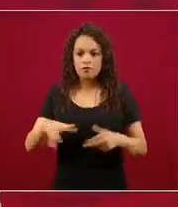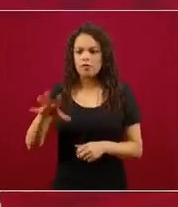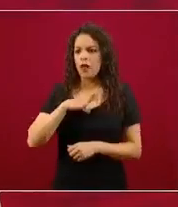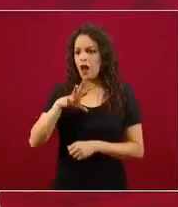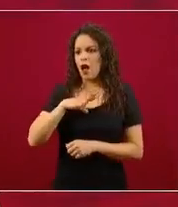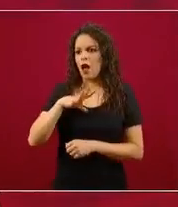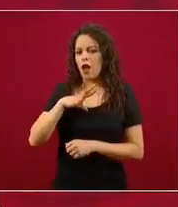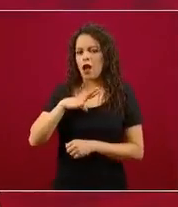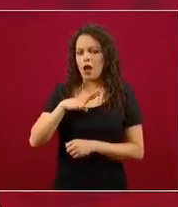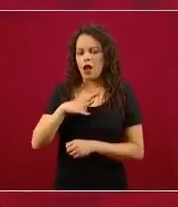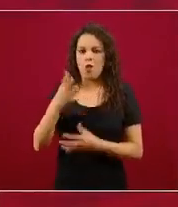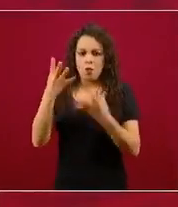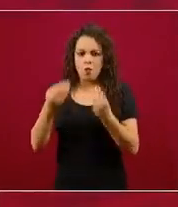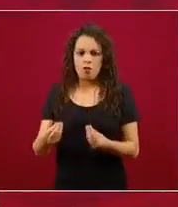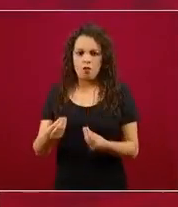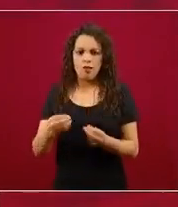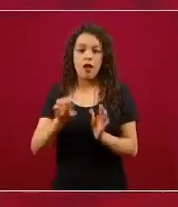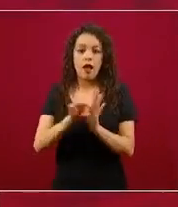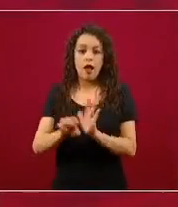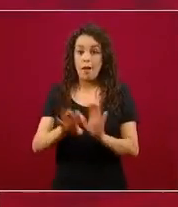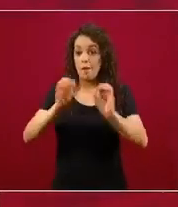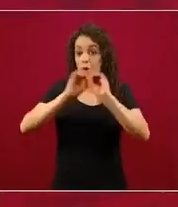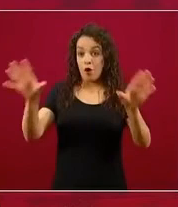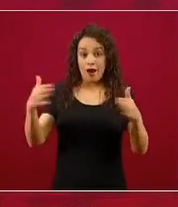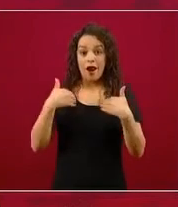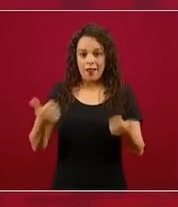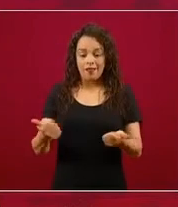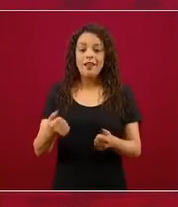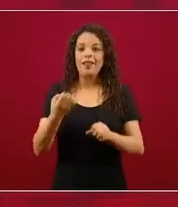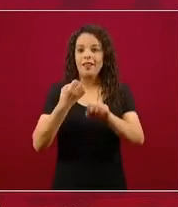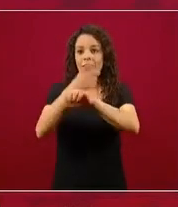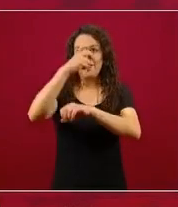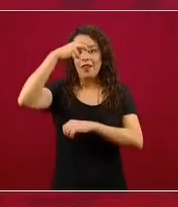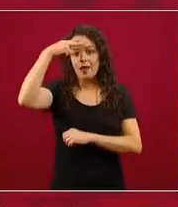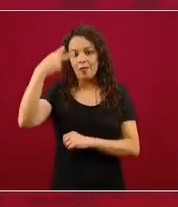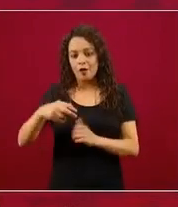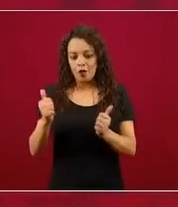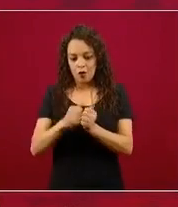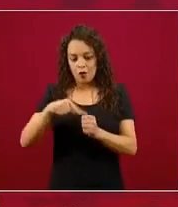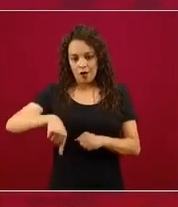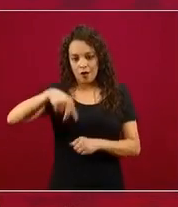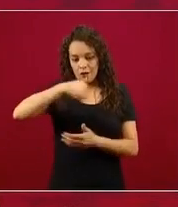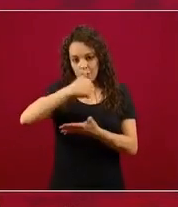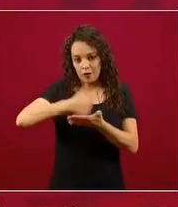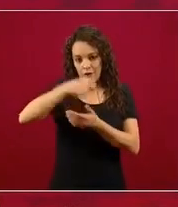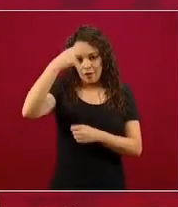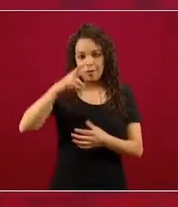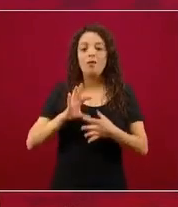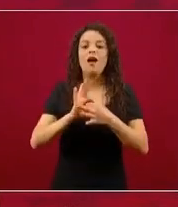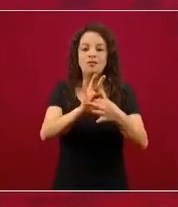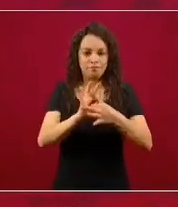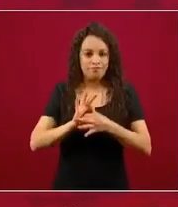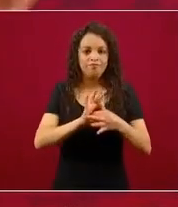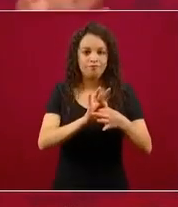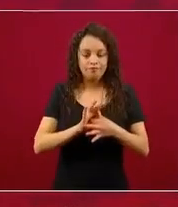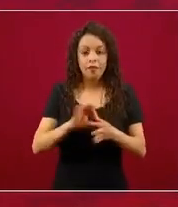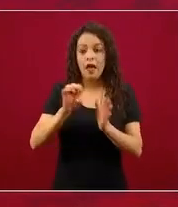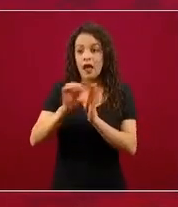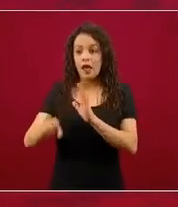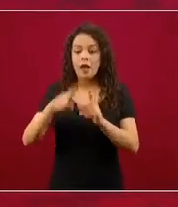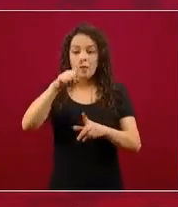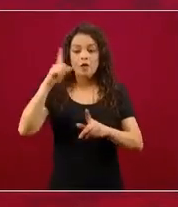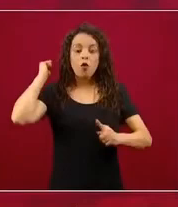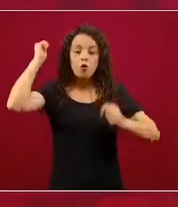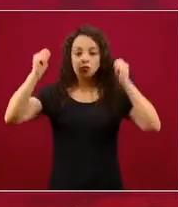Valle de México es quizá la más ilustrativa, pero tenemos, por ejemplo, la zona turística de Puerto Vallarta con Bahía